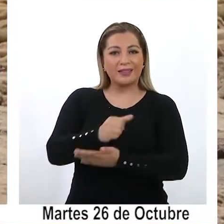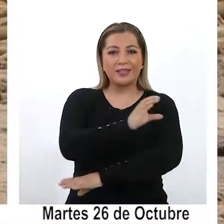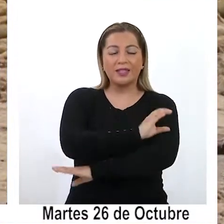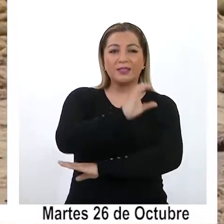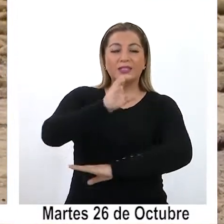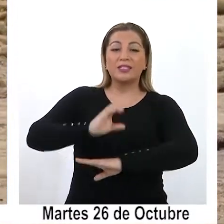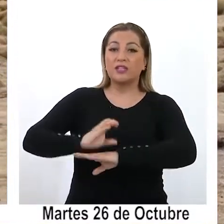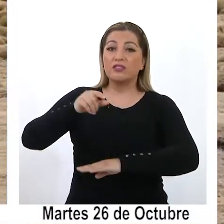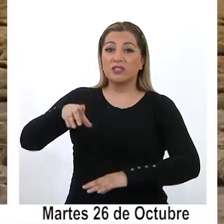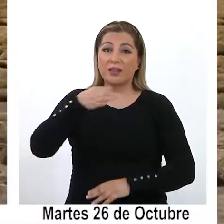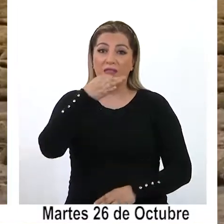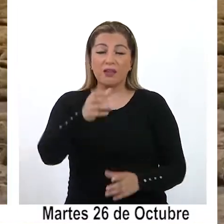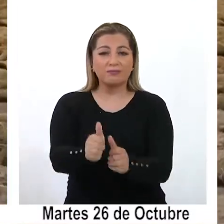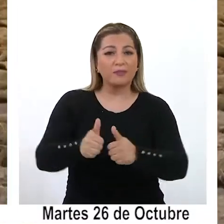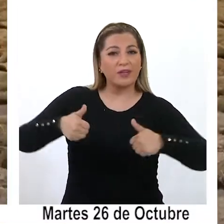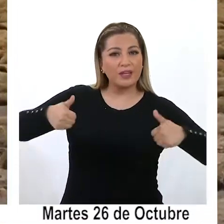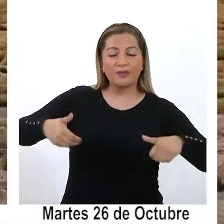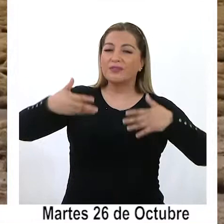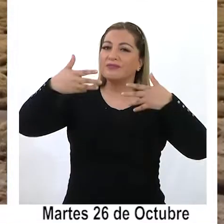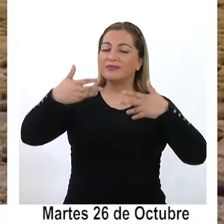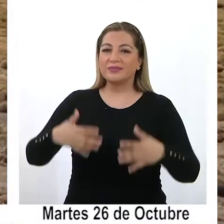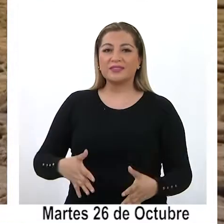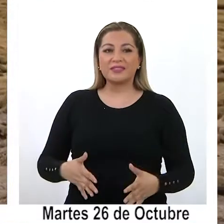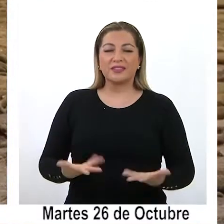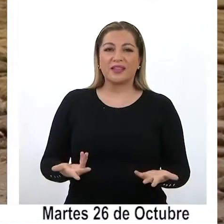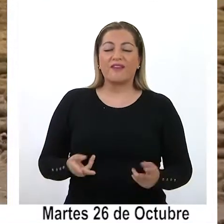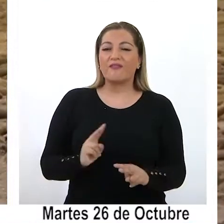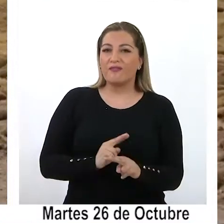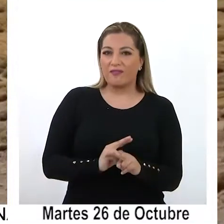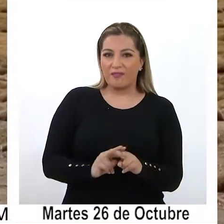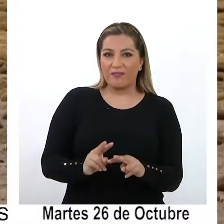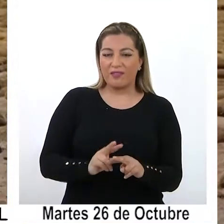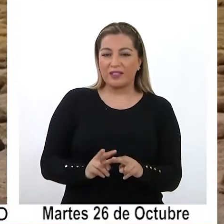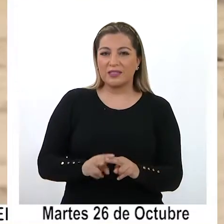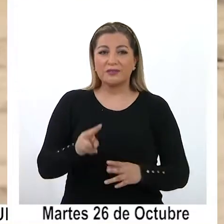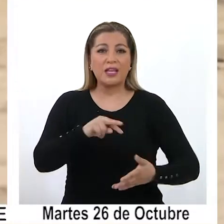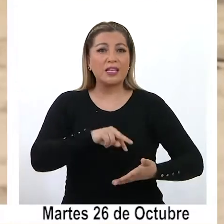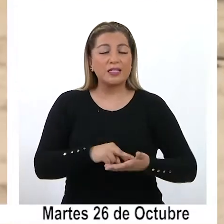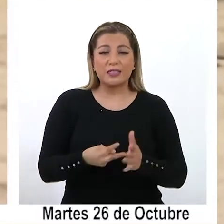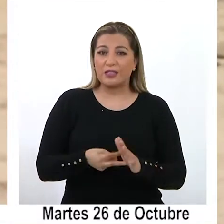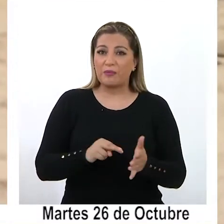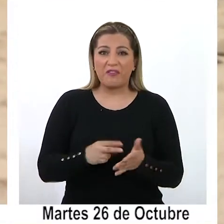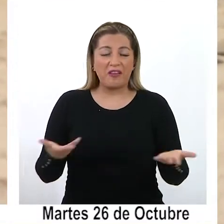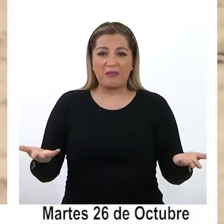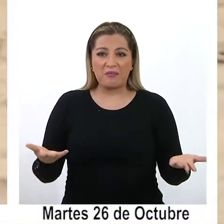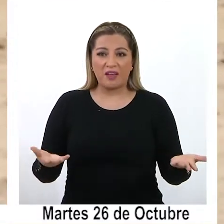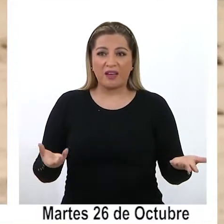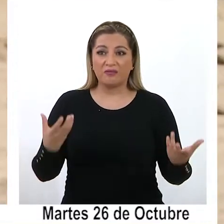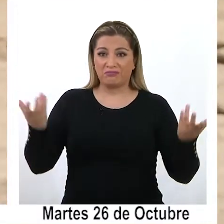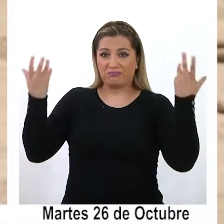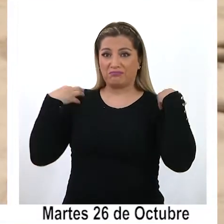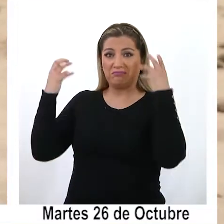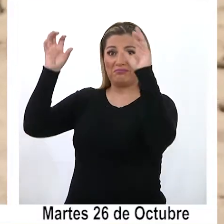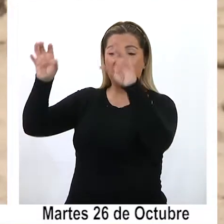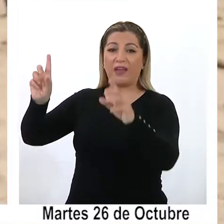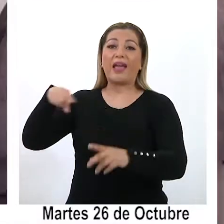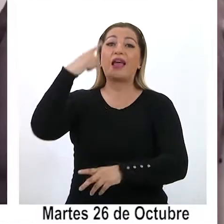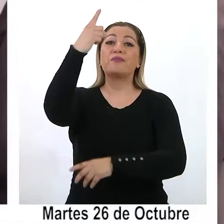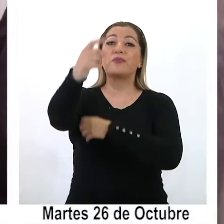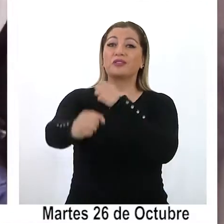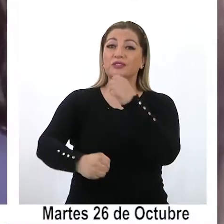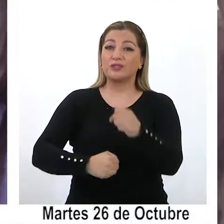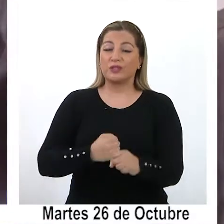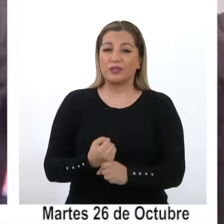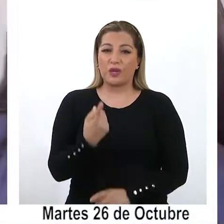que las autoridades finalmente terminarán entregando esta crisis migratoria a quienes asuman el próximo